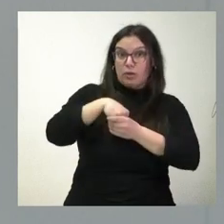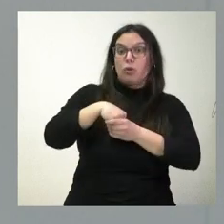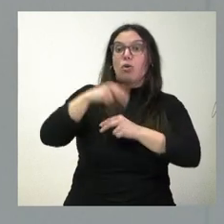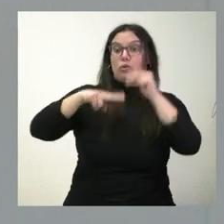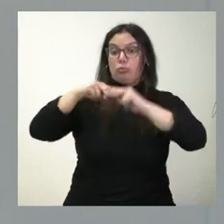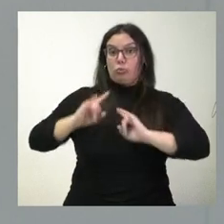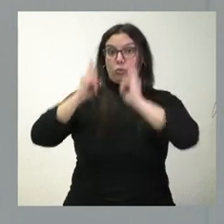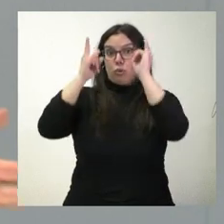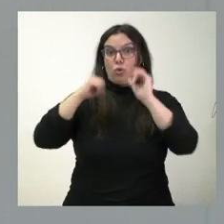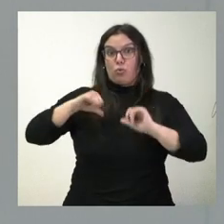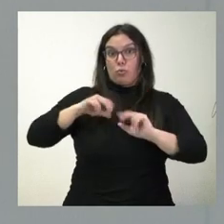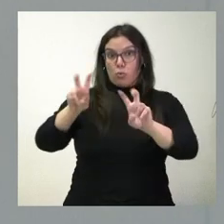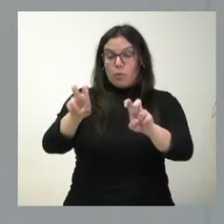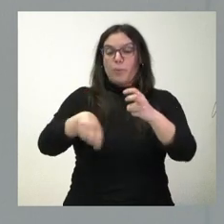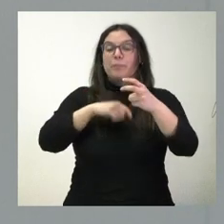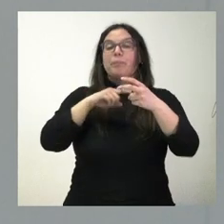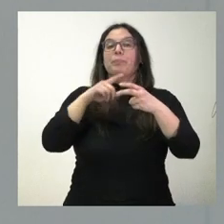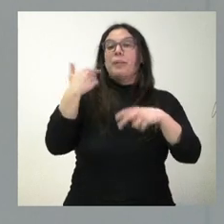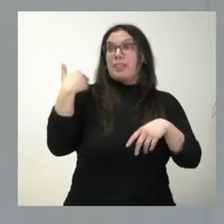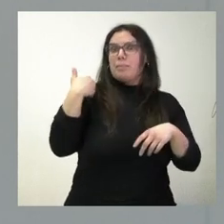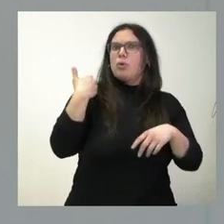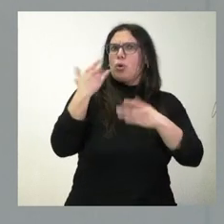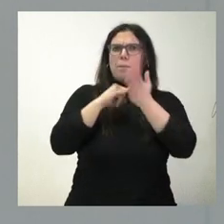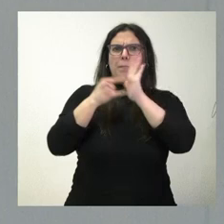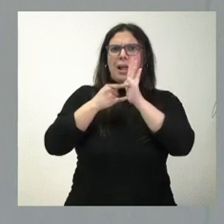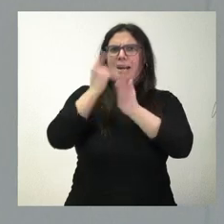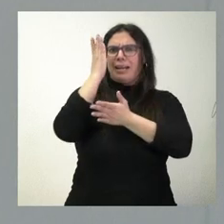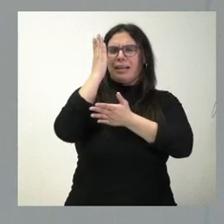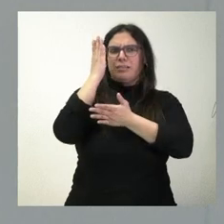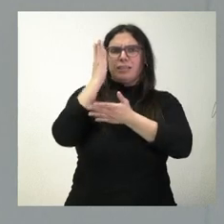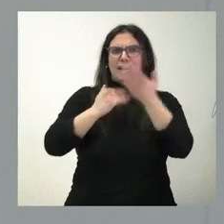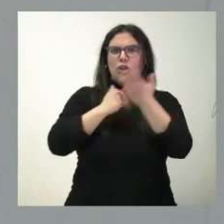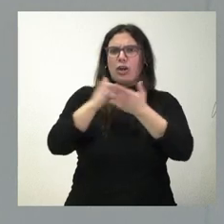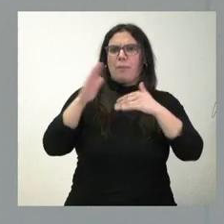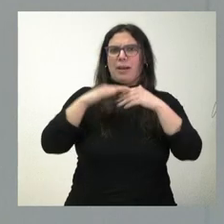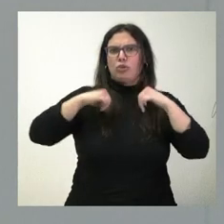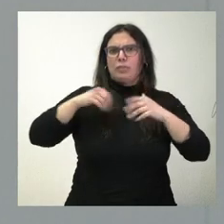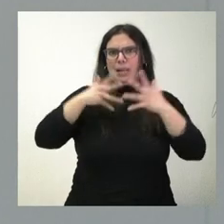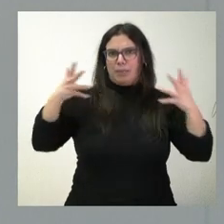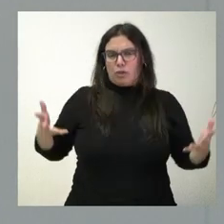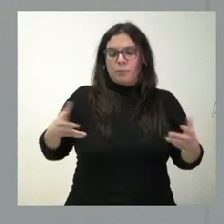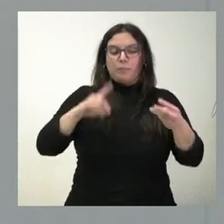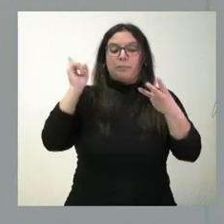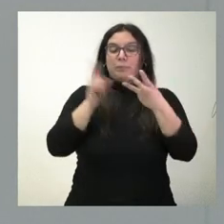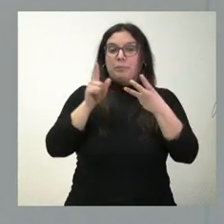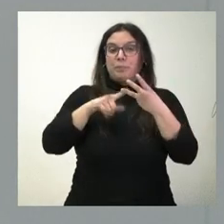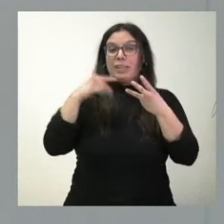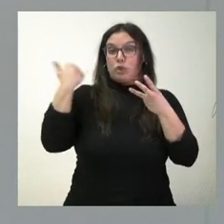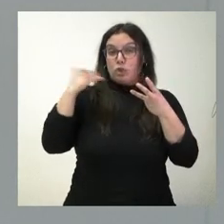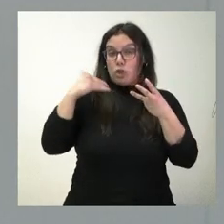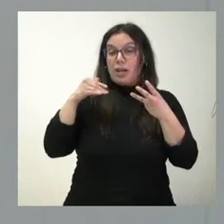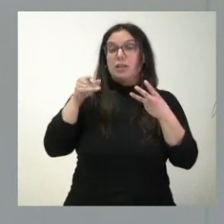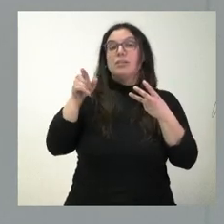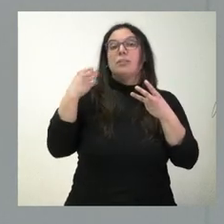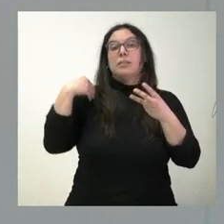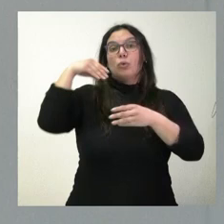se haga. Y hace poco trajimos aquí todo el plan regional para la ampliación del nuevo hospital. En el caso de Soria, a través